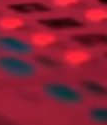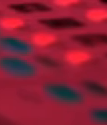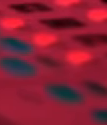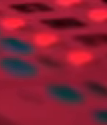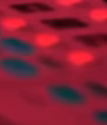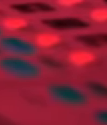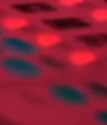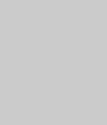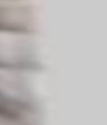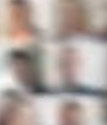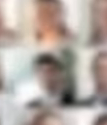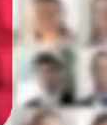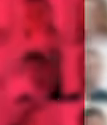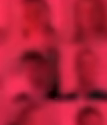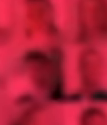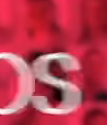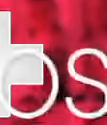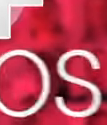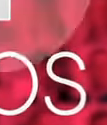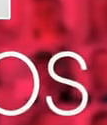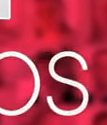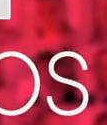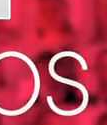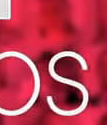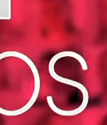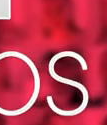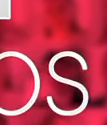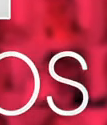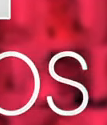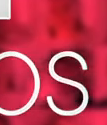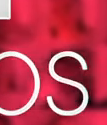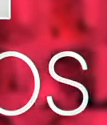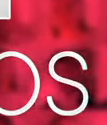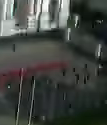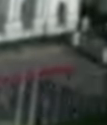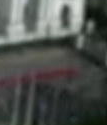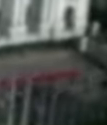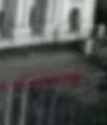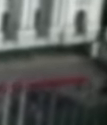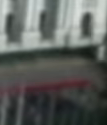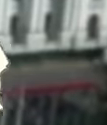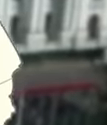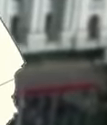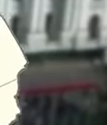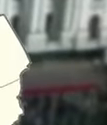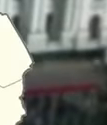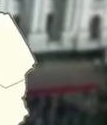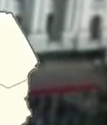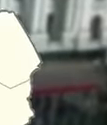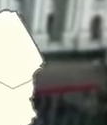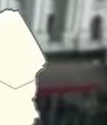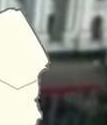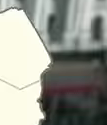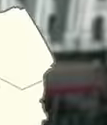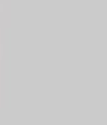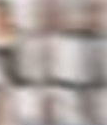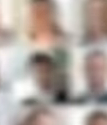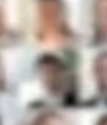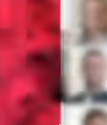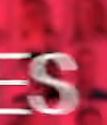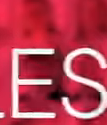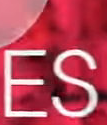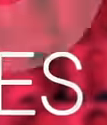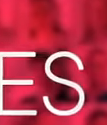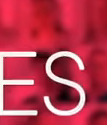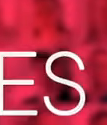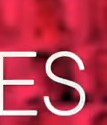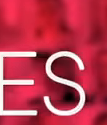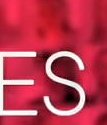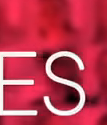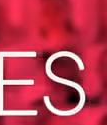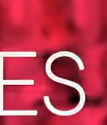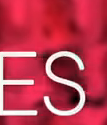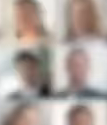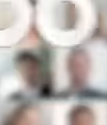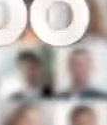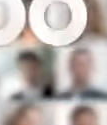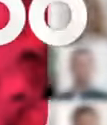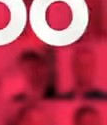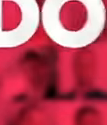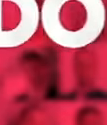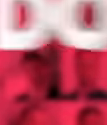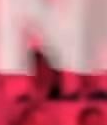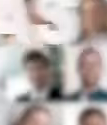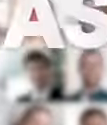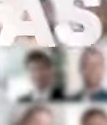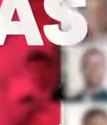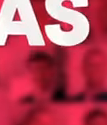horas radiales albergaron a más de cuatrocientos candidatos al Congreso por Lima y Callao y seiscientos diez regionales